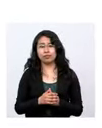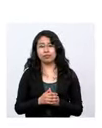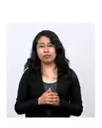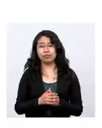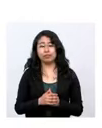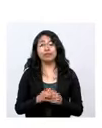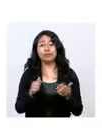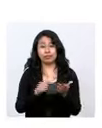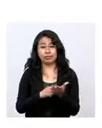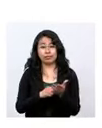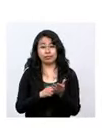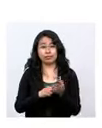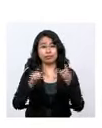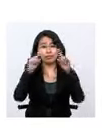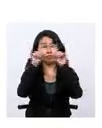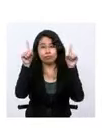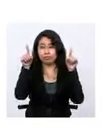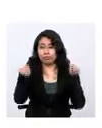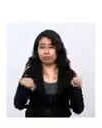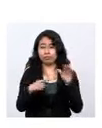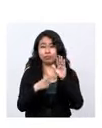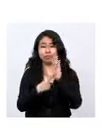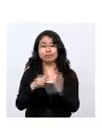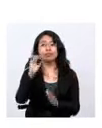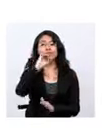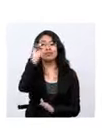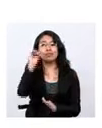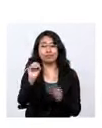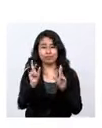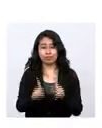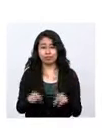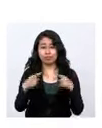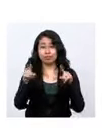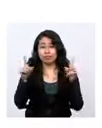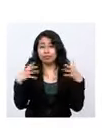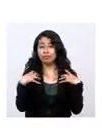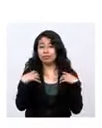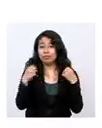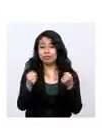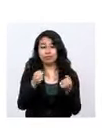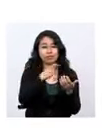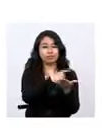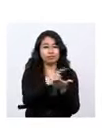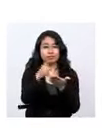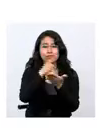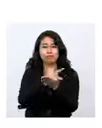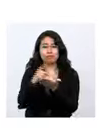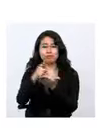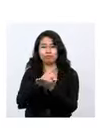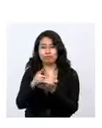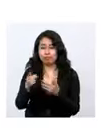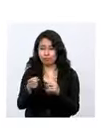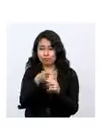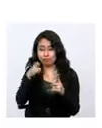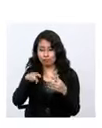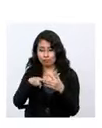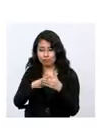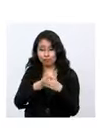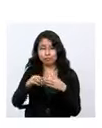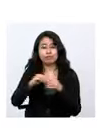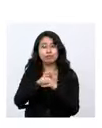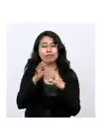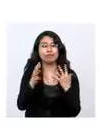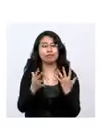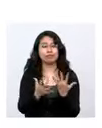Este es un gráfico que nos muestra el porcentaje de recuperados por semana epidemiológica del año 2020.